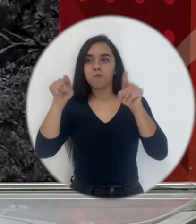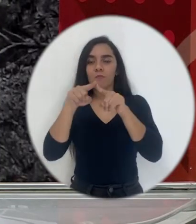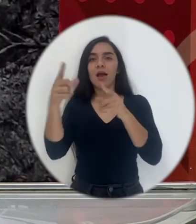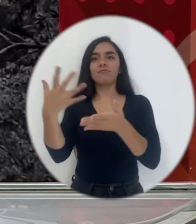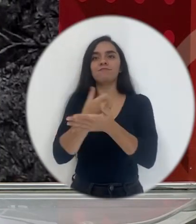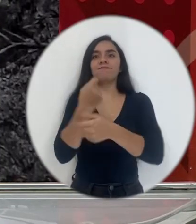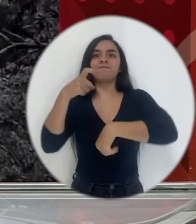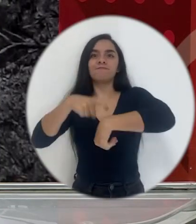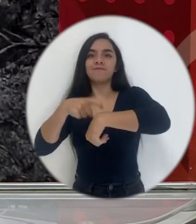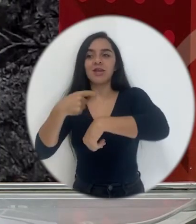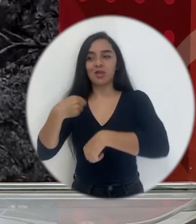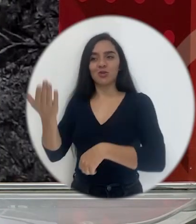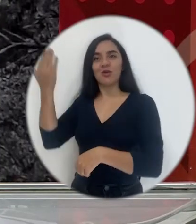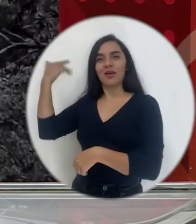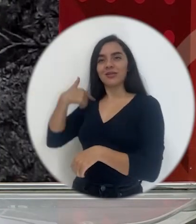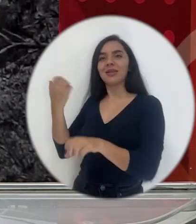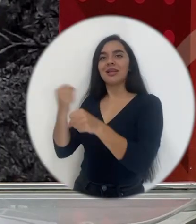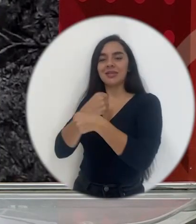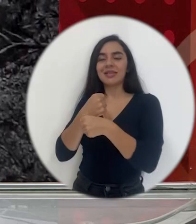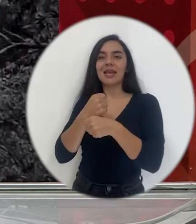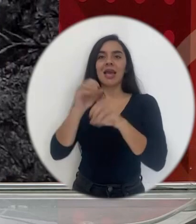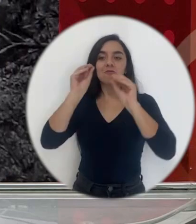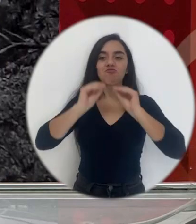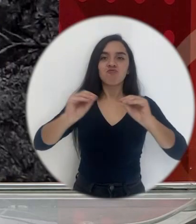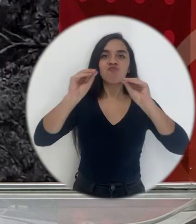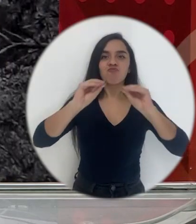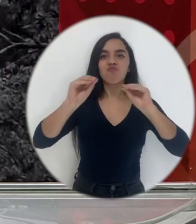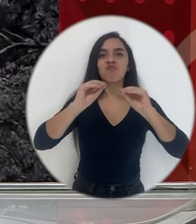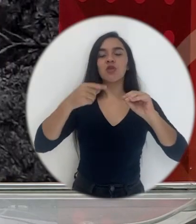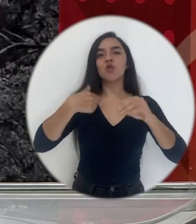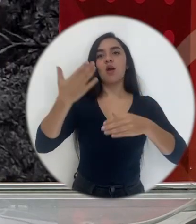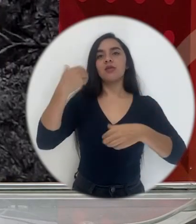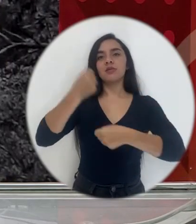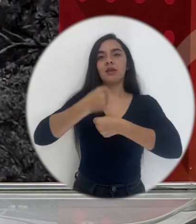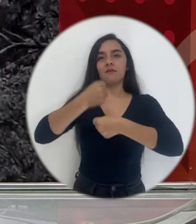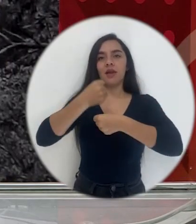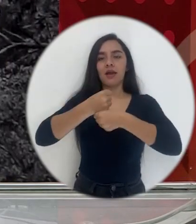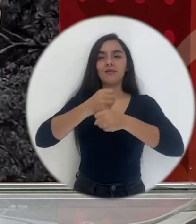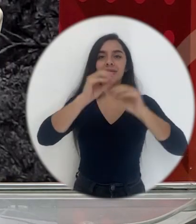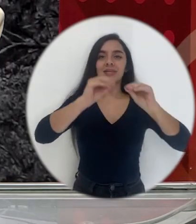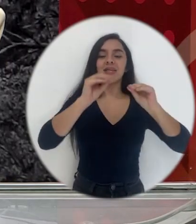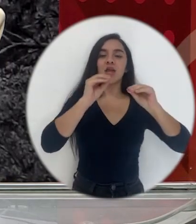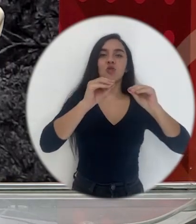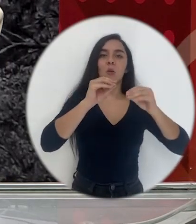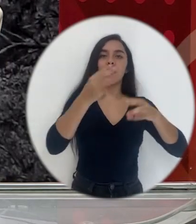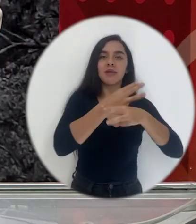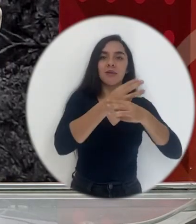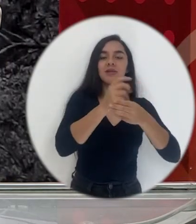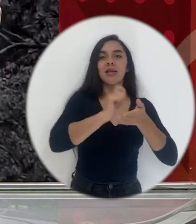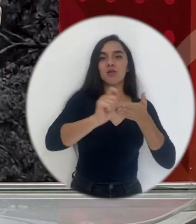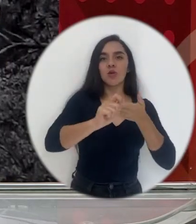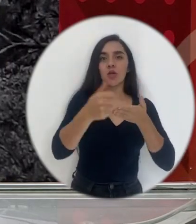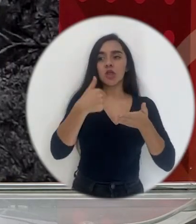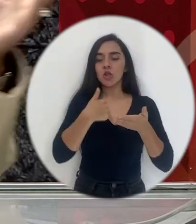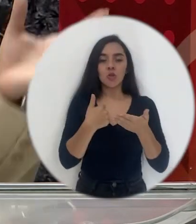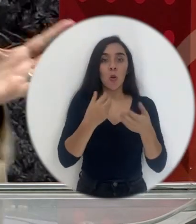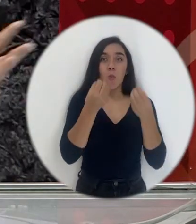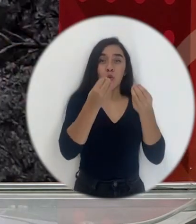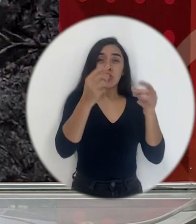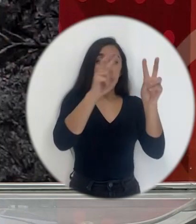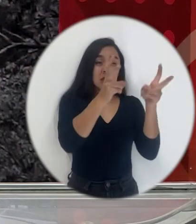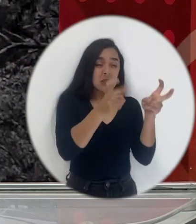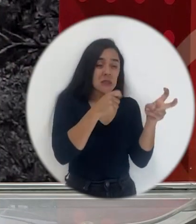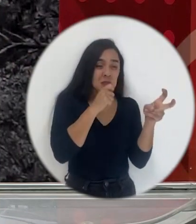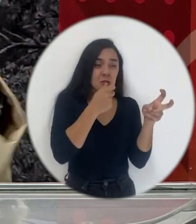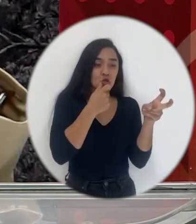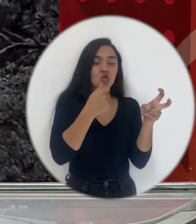o sea, se gana tiempo. Esto lo hacía yo cuando yo en mis primeros años tuve que trabajar enseñando matemática en primaria. Entonces, para que me alcanzara el